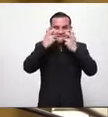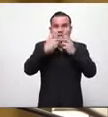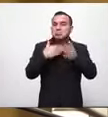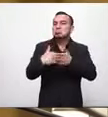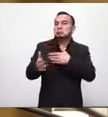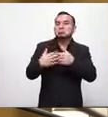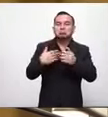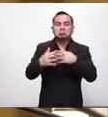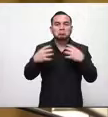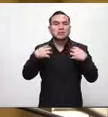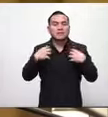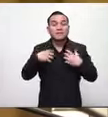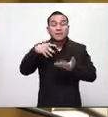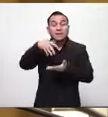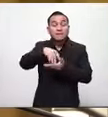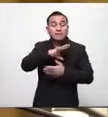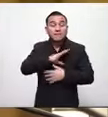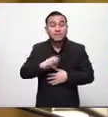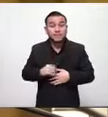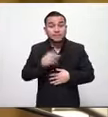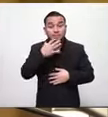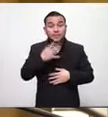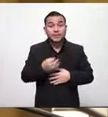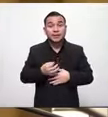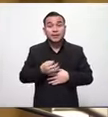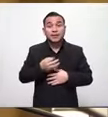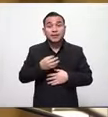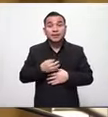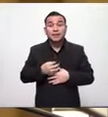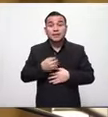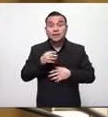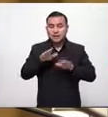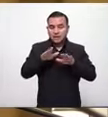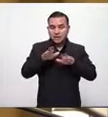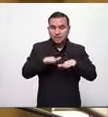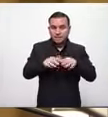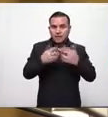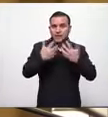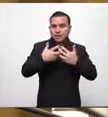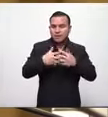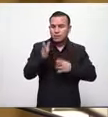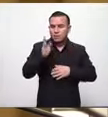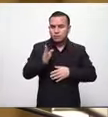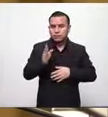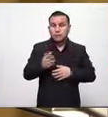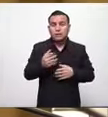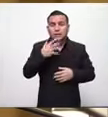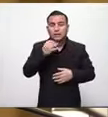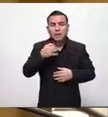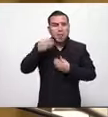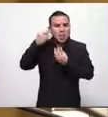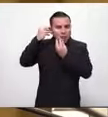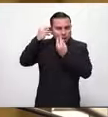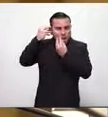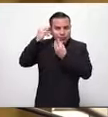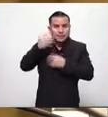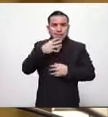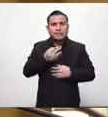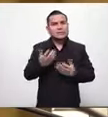personas la vida de todos los salvadoreños yo creo que abrir maquilas abrir transporte call center y otros